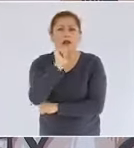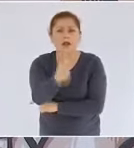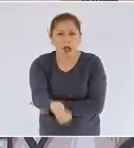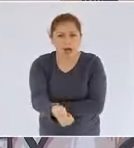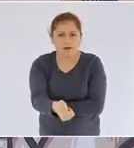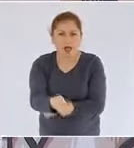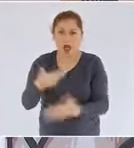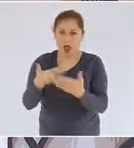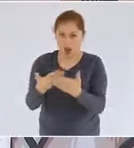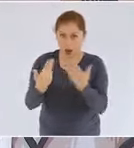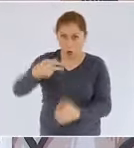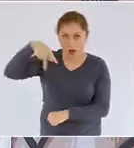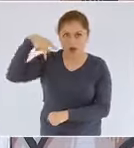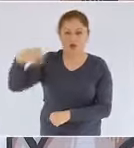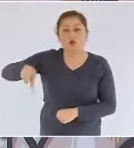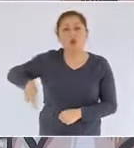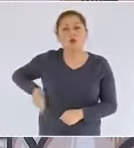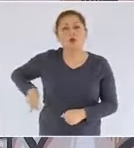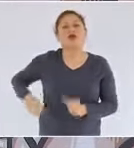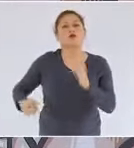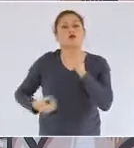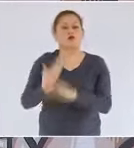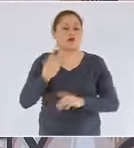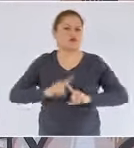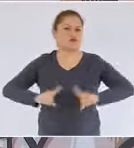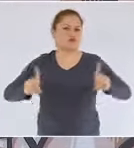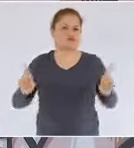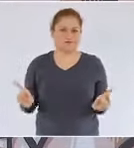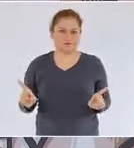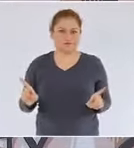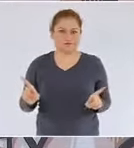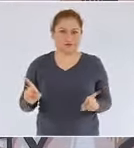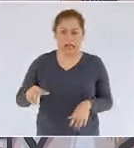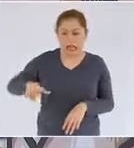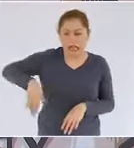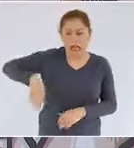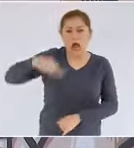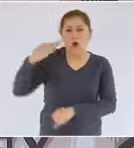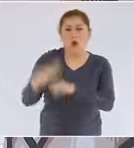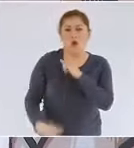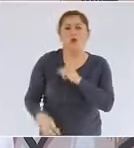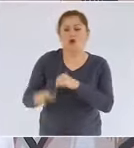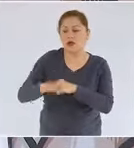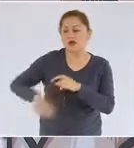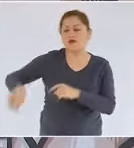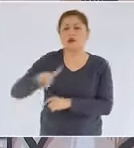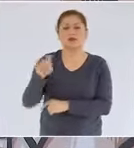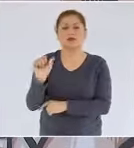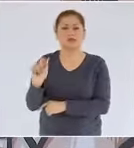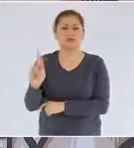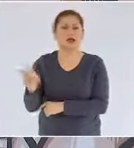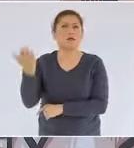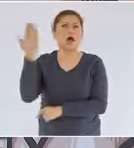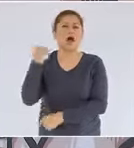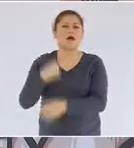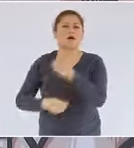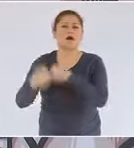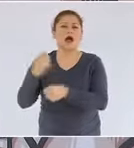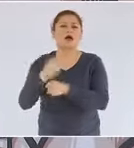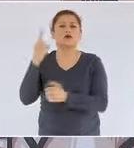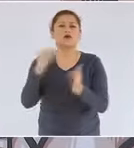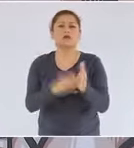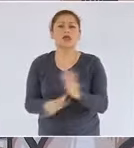administración. El último campo fue el campo SAP, descubierto en mil novecientos noventa.